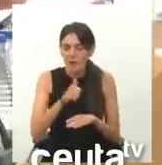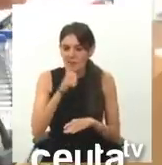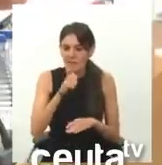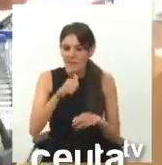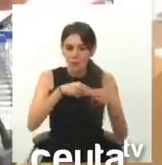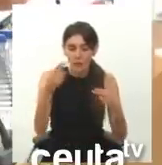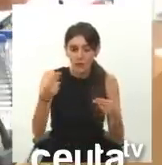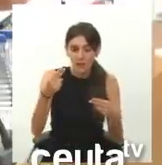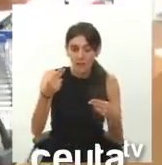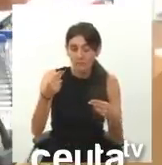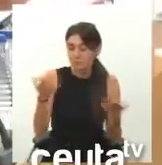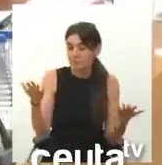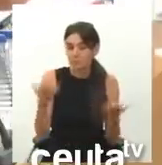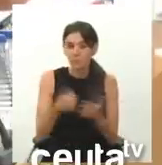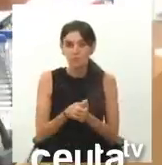en la frontera.